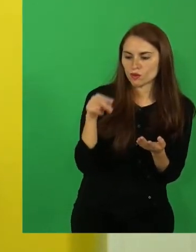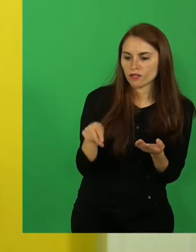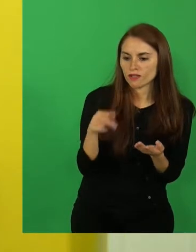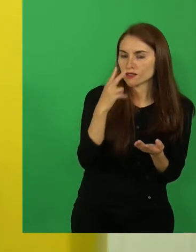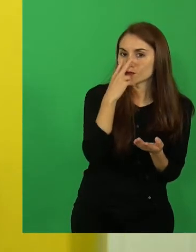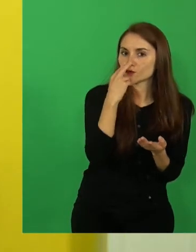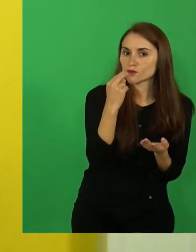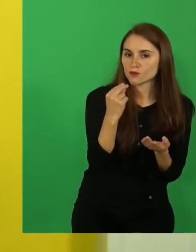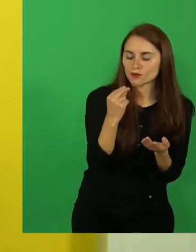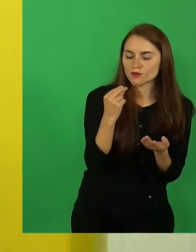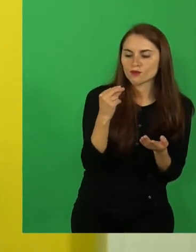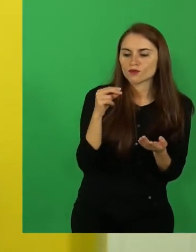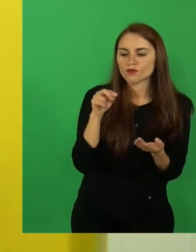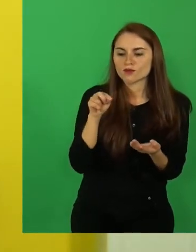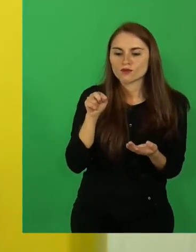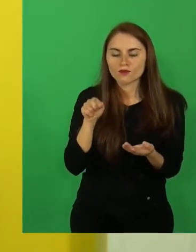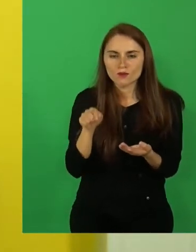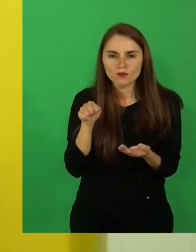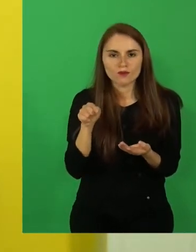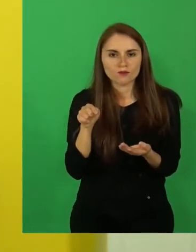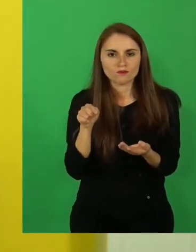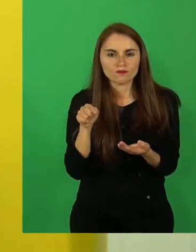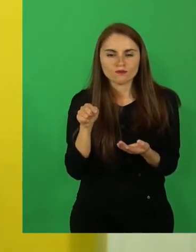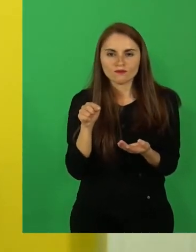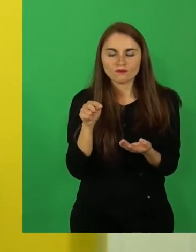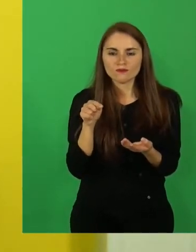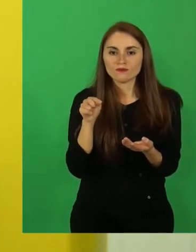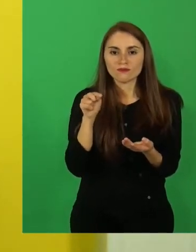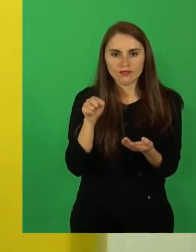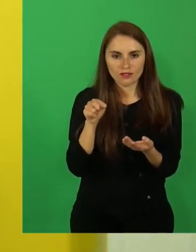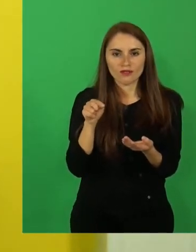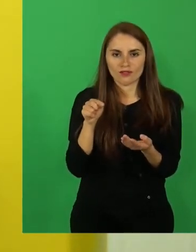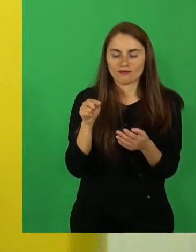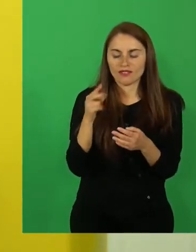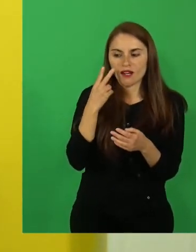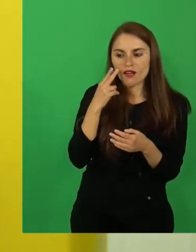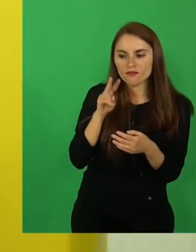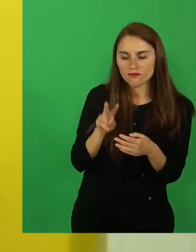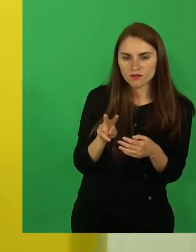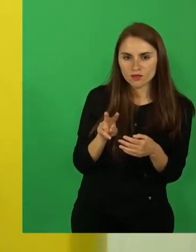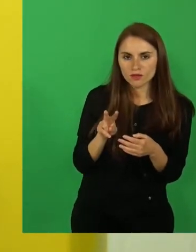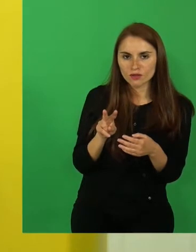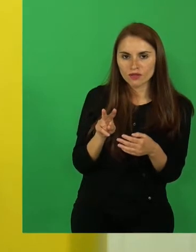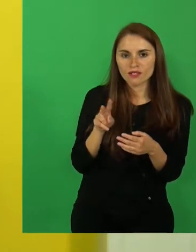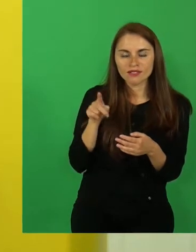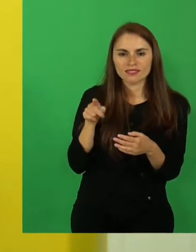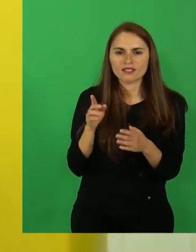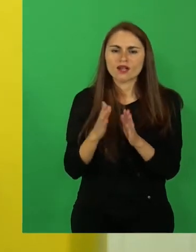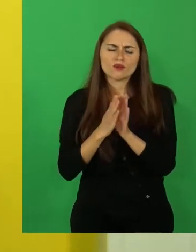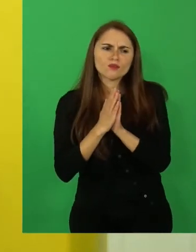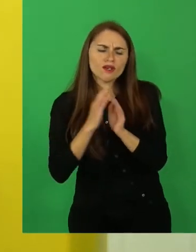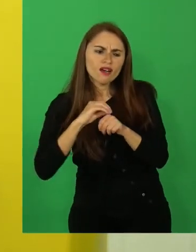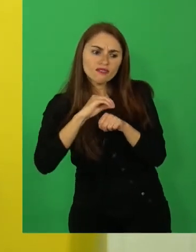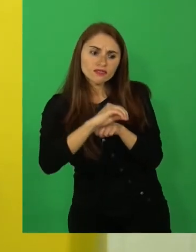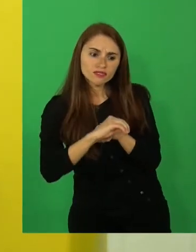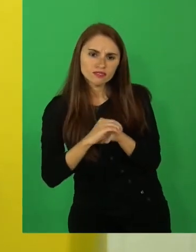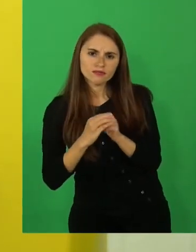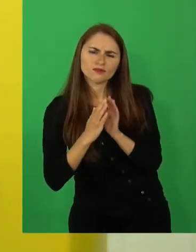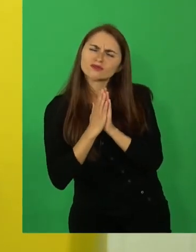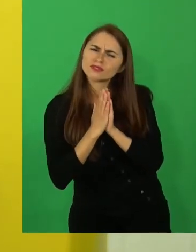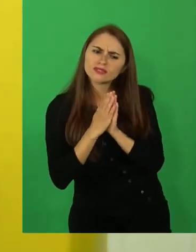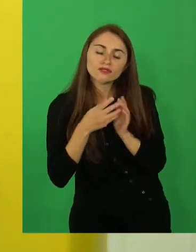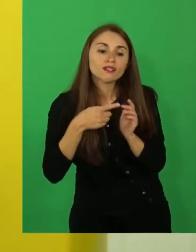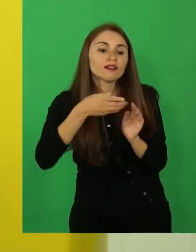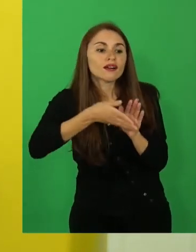zorro fue cierto, la vio y la pastora le pide, anda donde mi